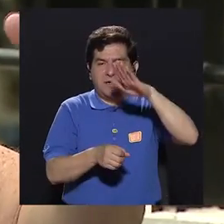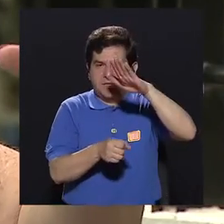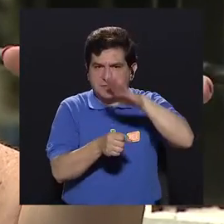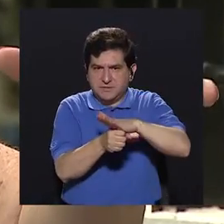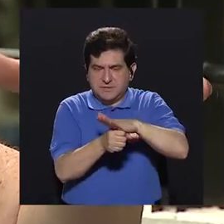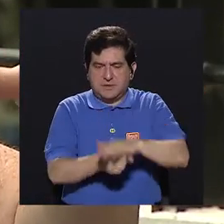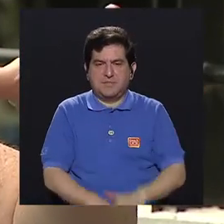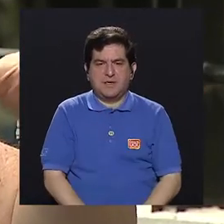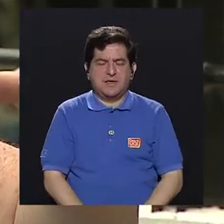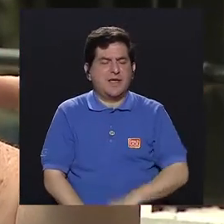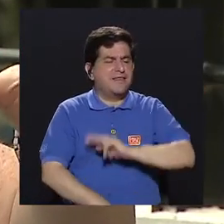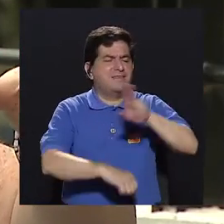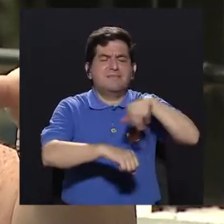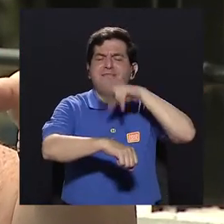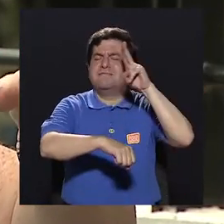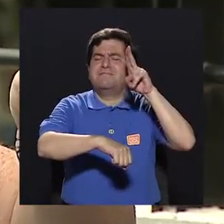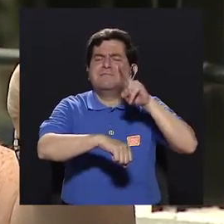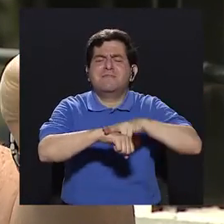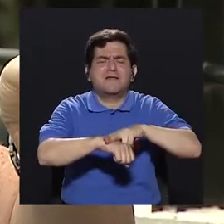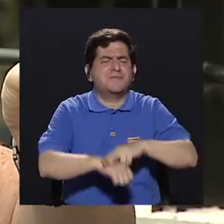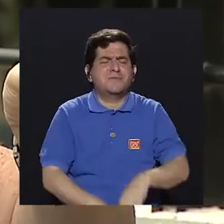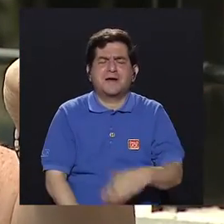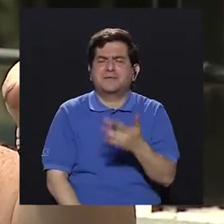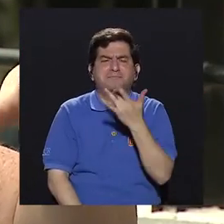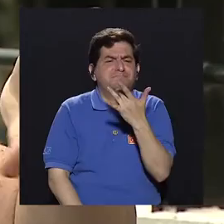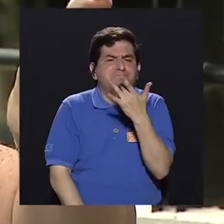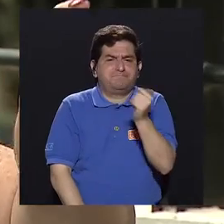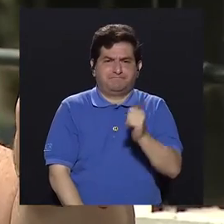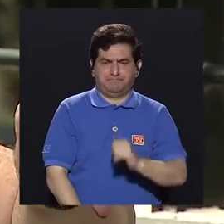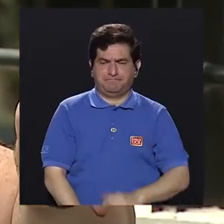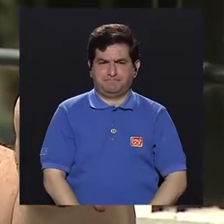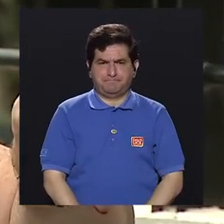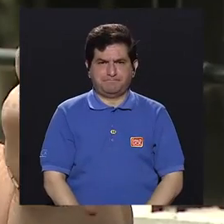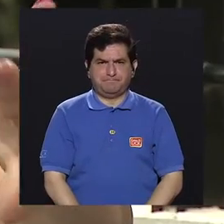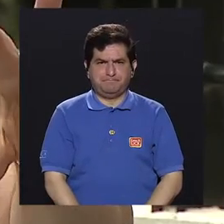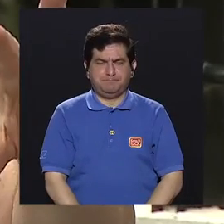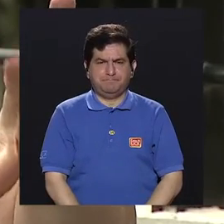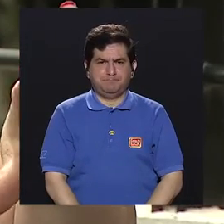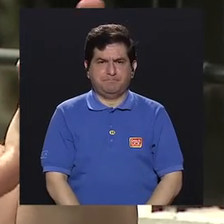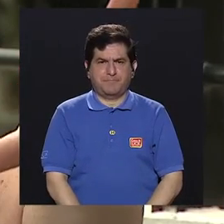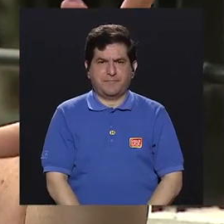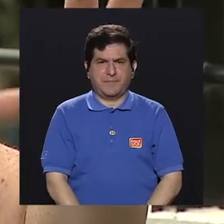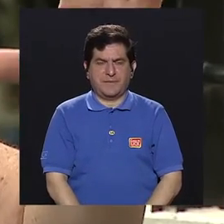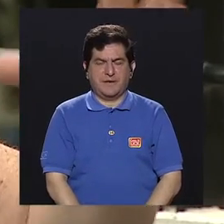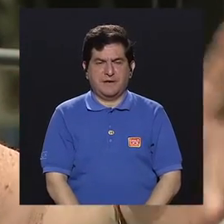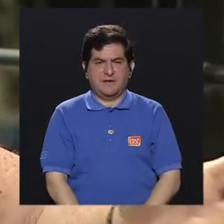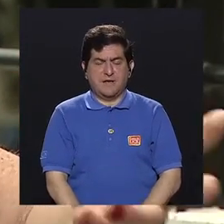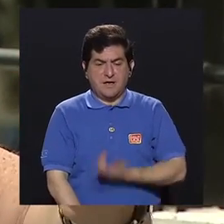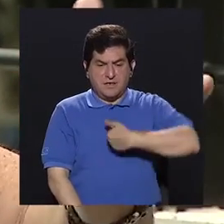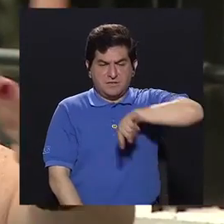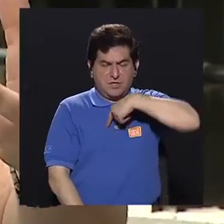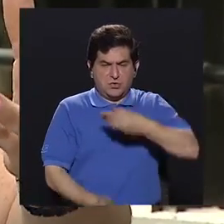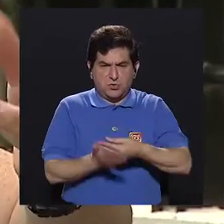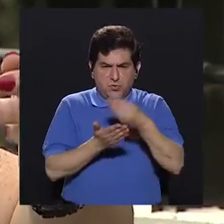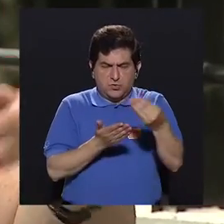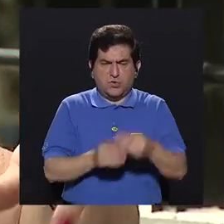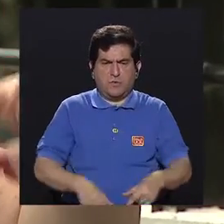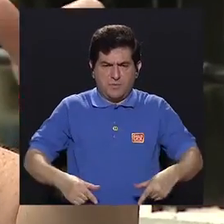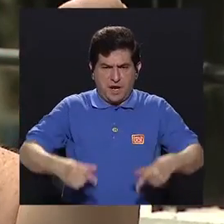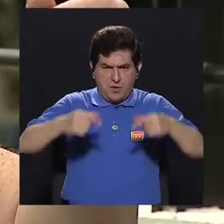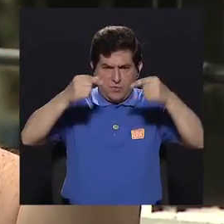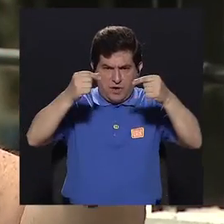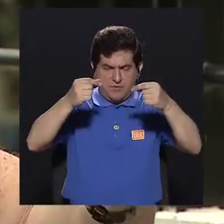semillas lo más natural posible, ¿verdad? Muchas veces, si compramos en